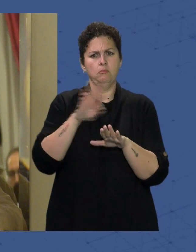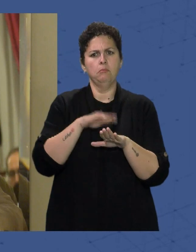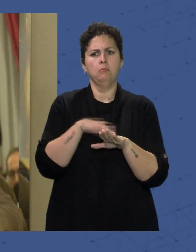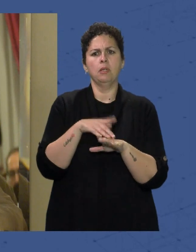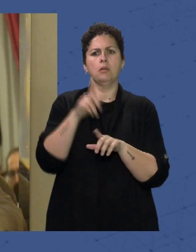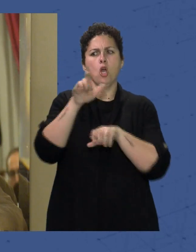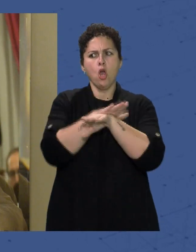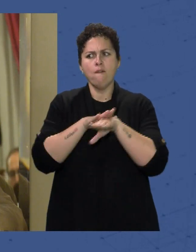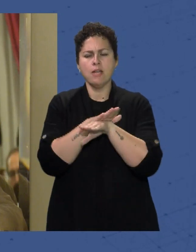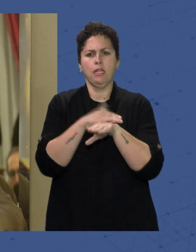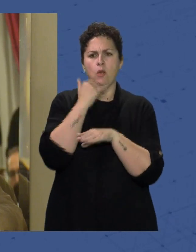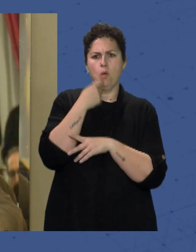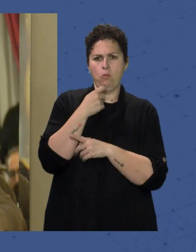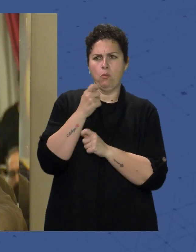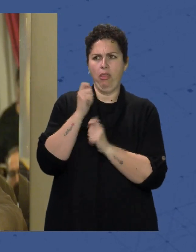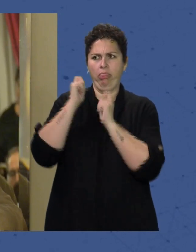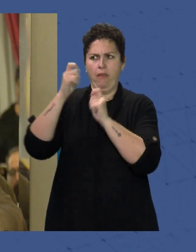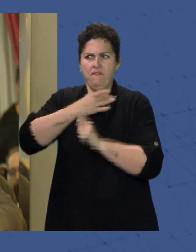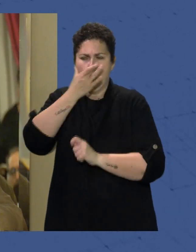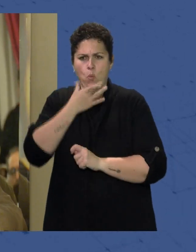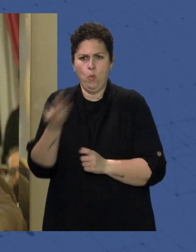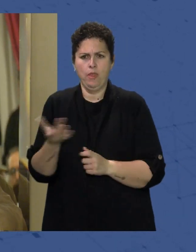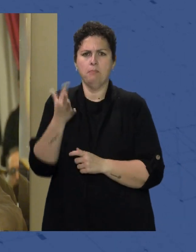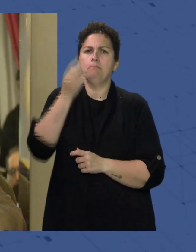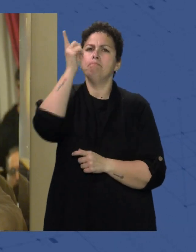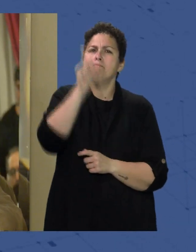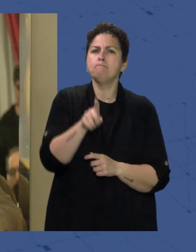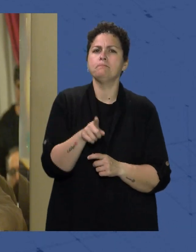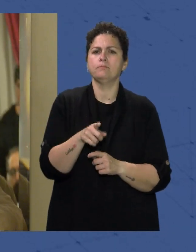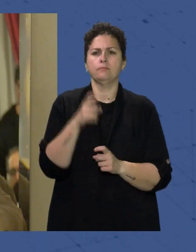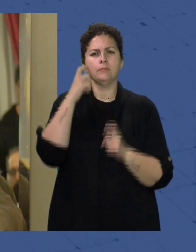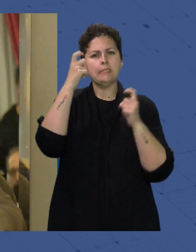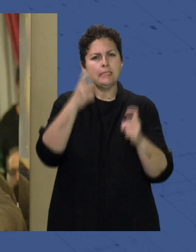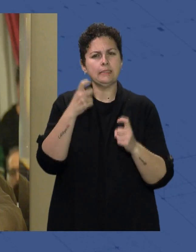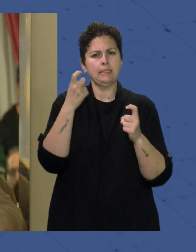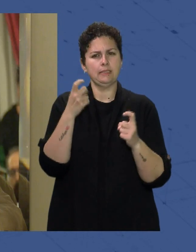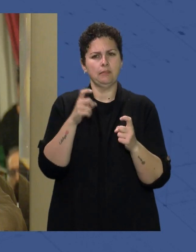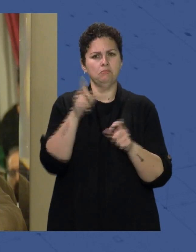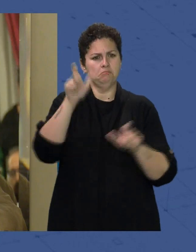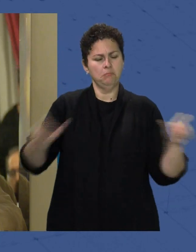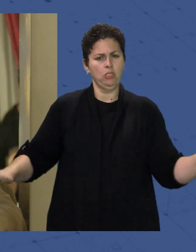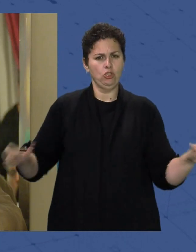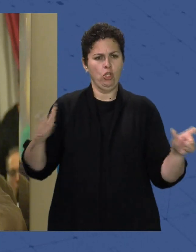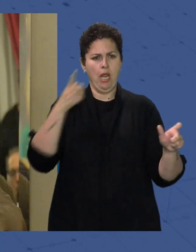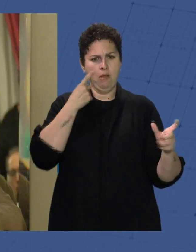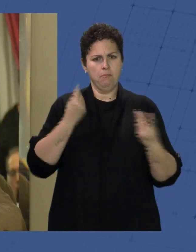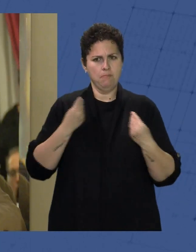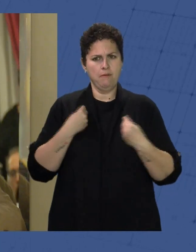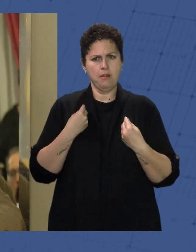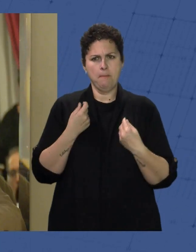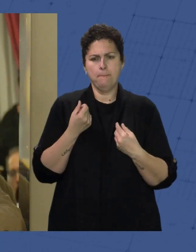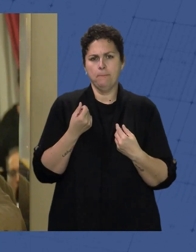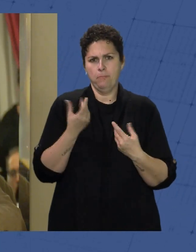Central y autonómico Y para tratar de levantar De sus sillones A los miles de almerienses Que aún tienen